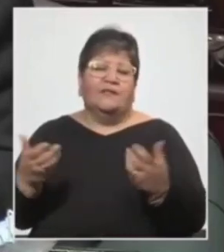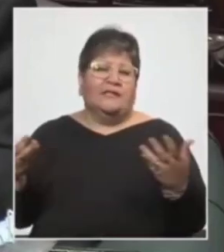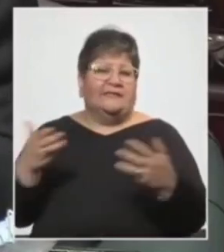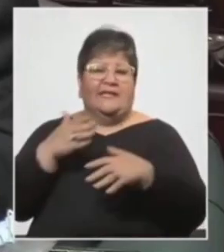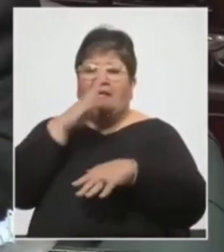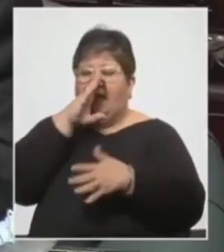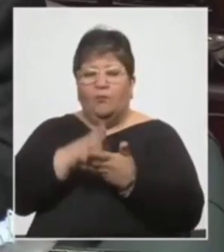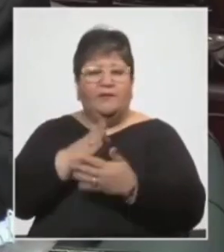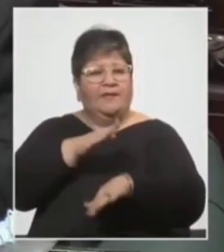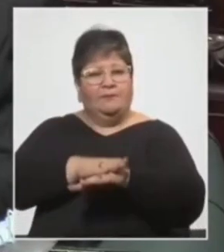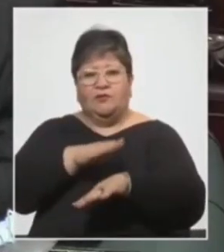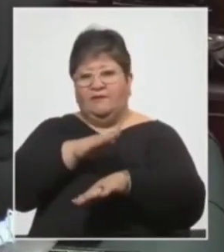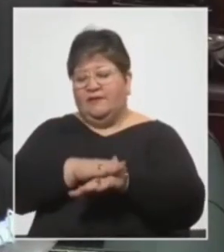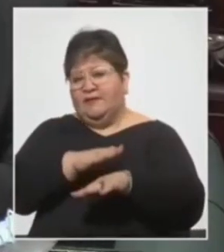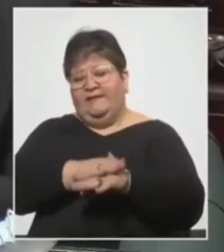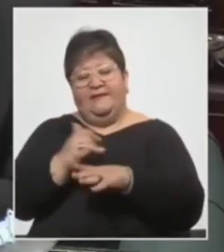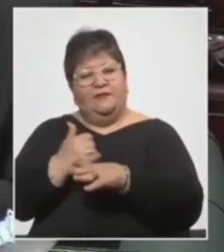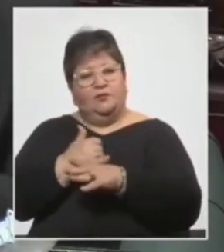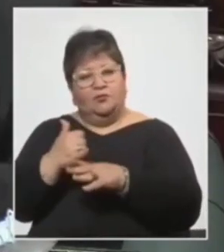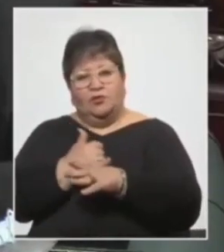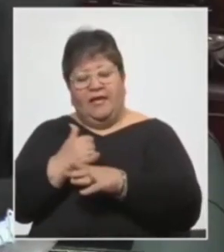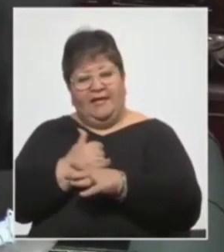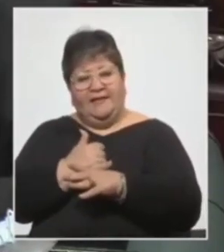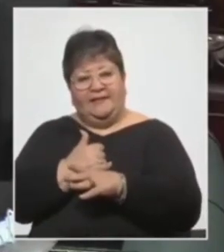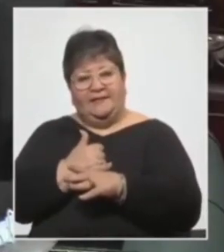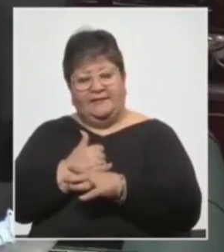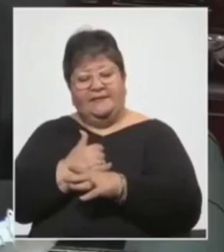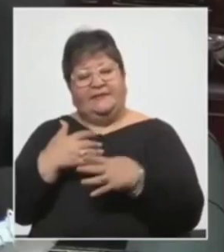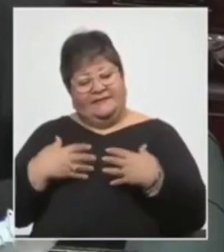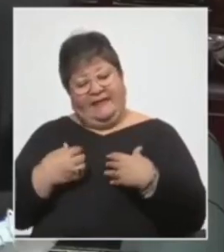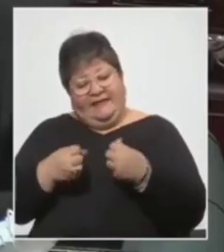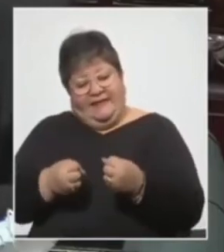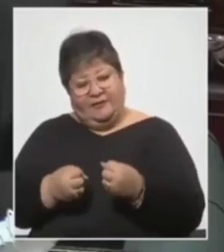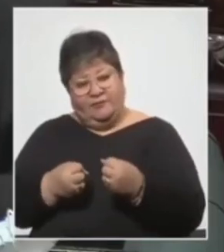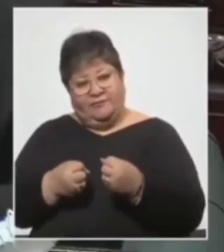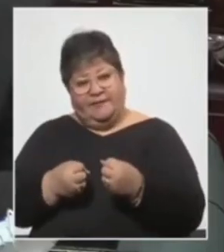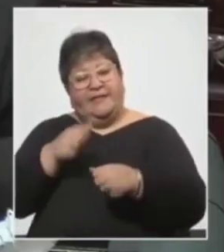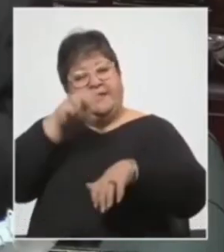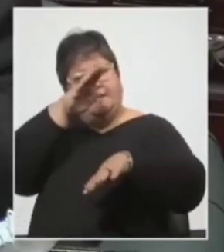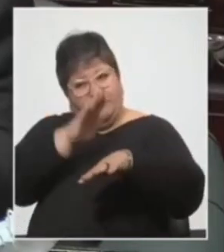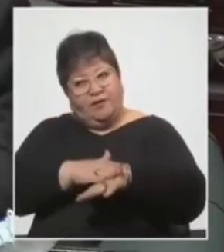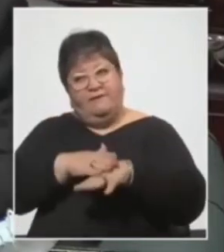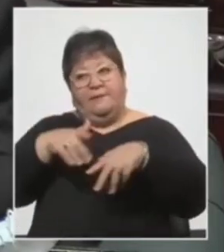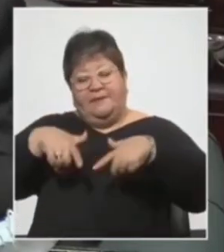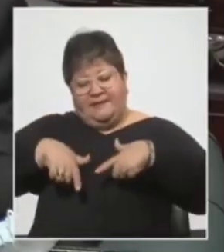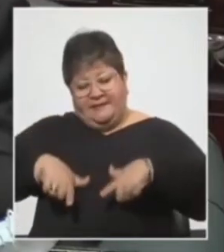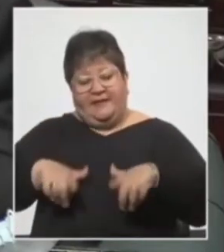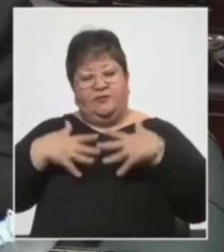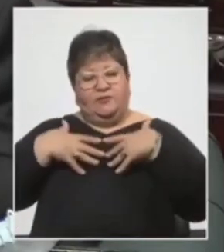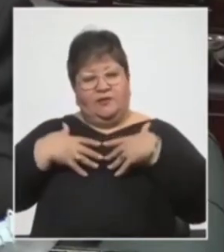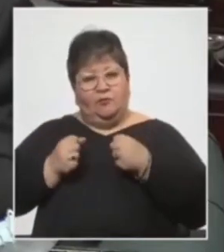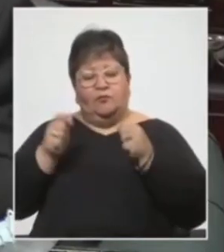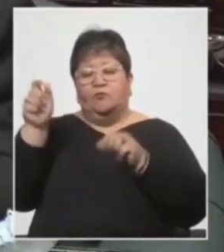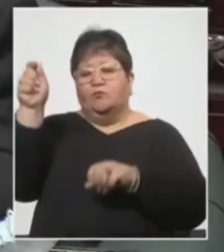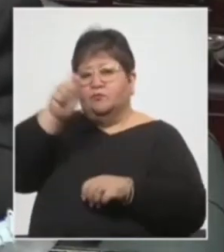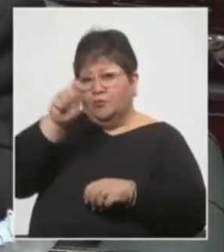responsabilidad institucional en la definición de los aspectos sanitarios son del Ministerio de Salud Pública